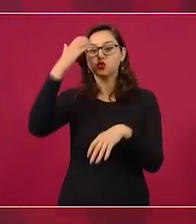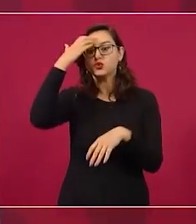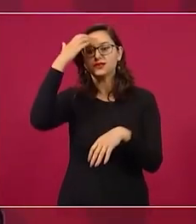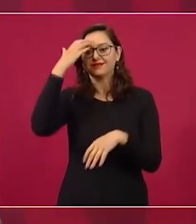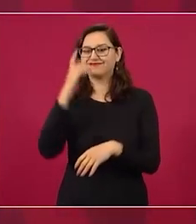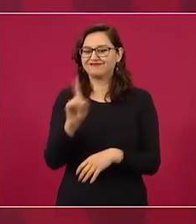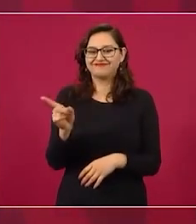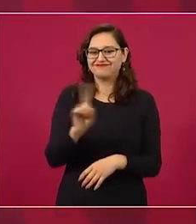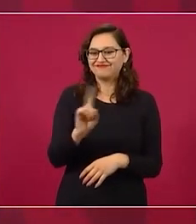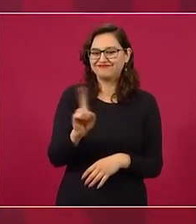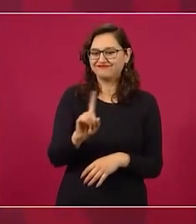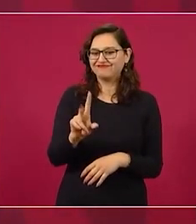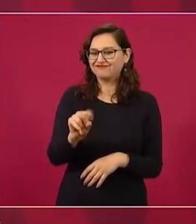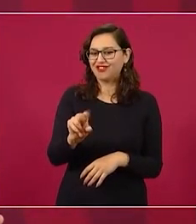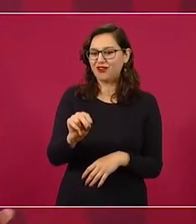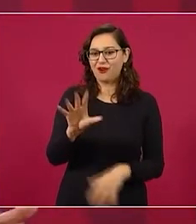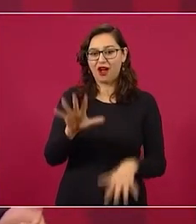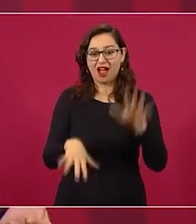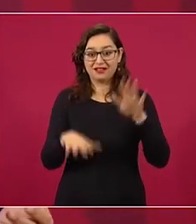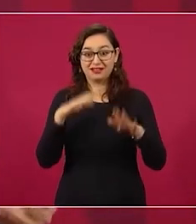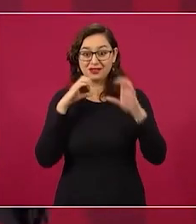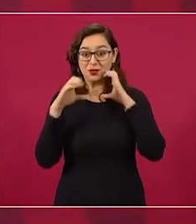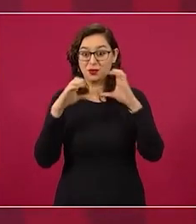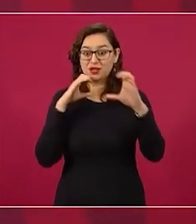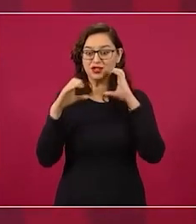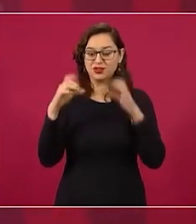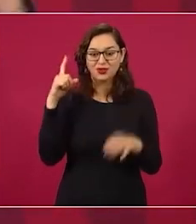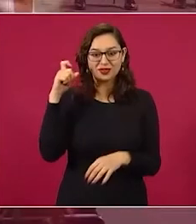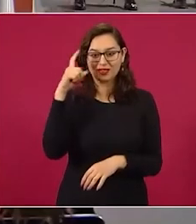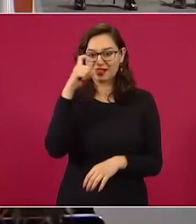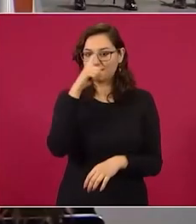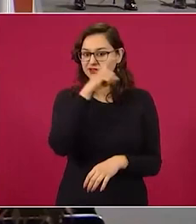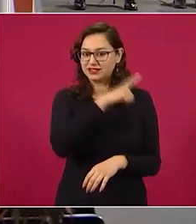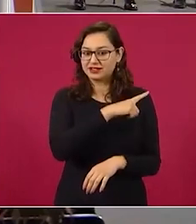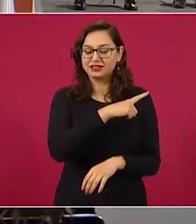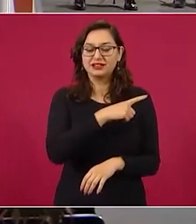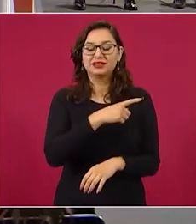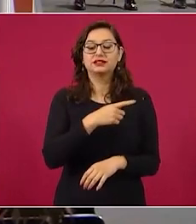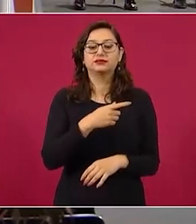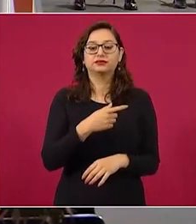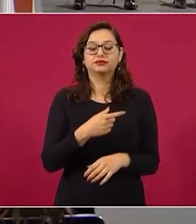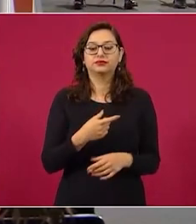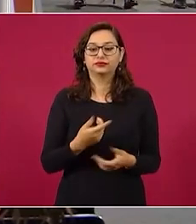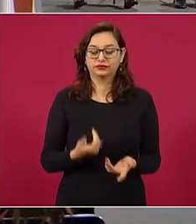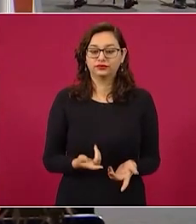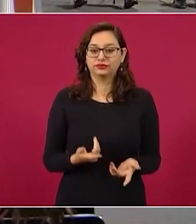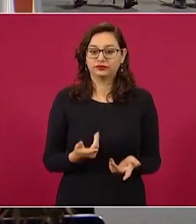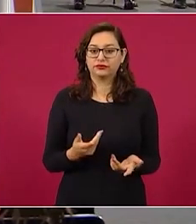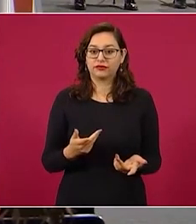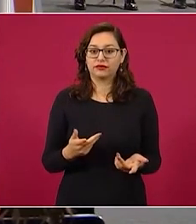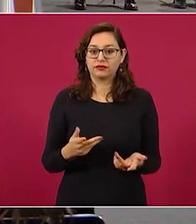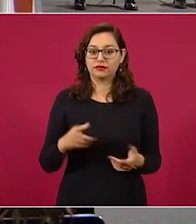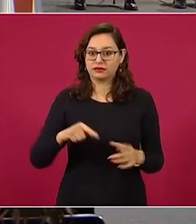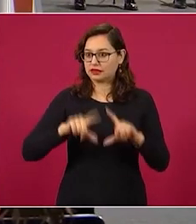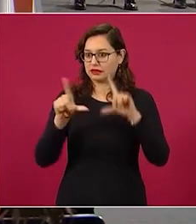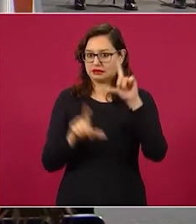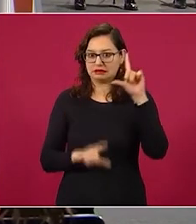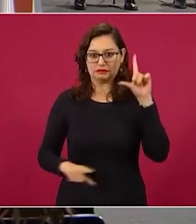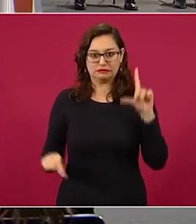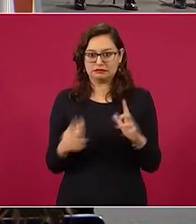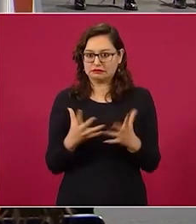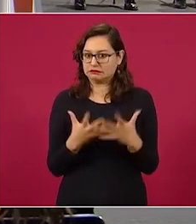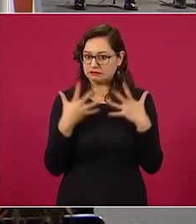complejo y es muy grande en nuestro país y